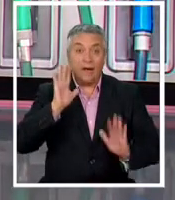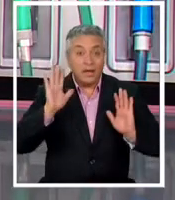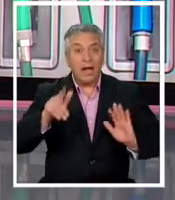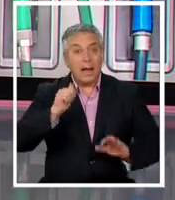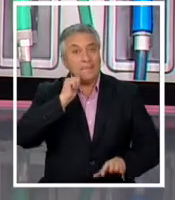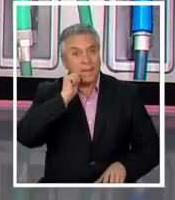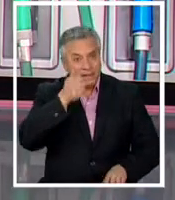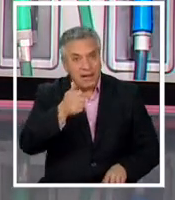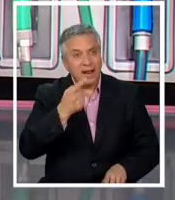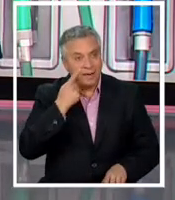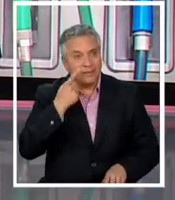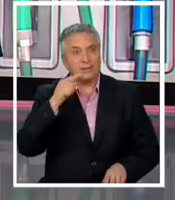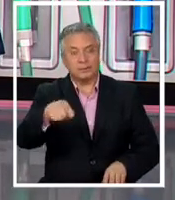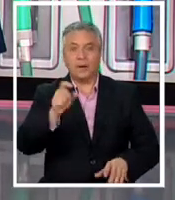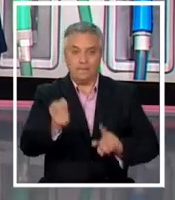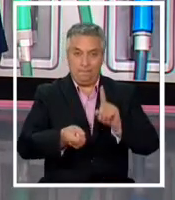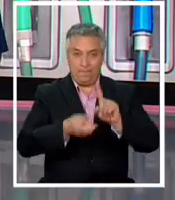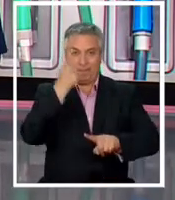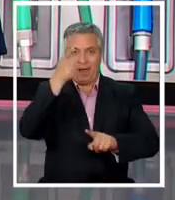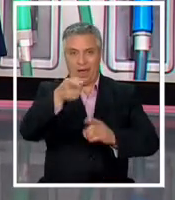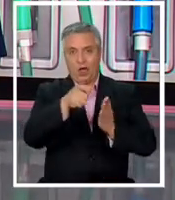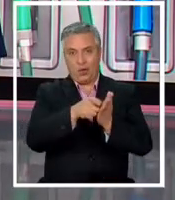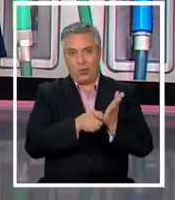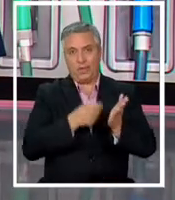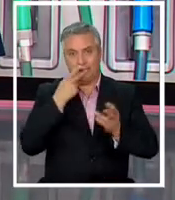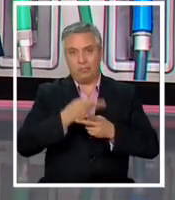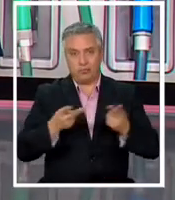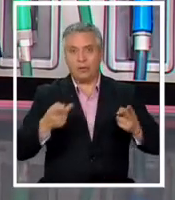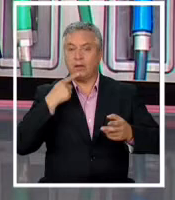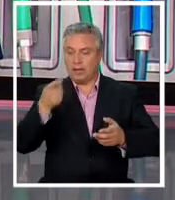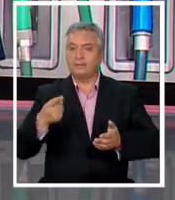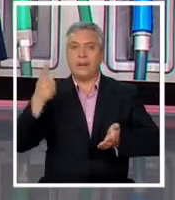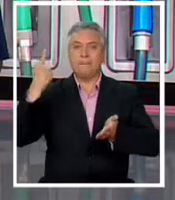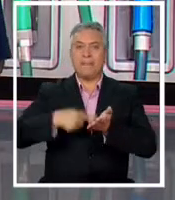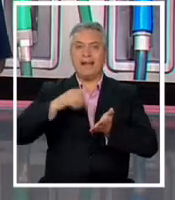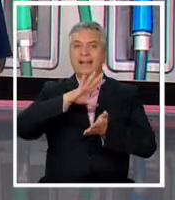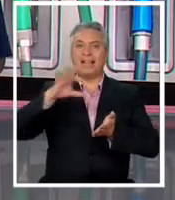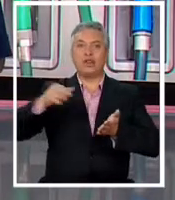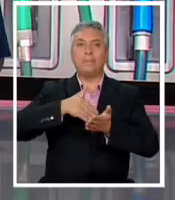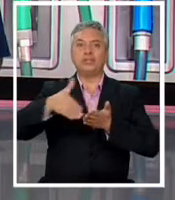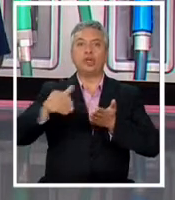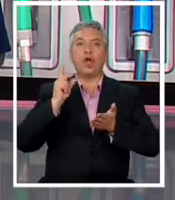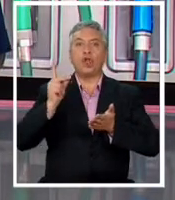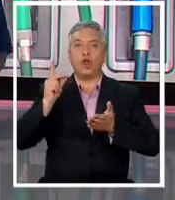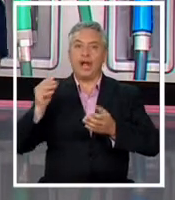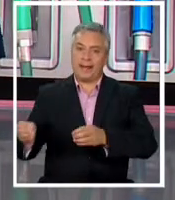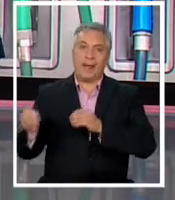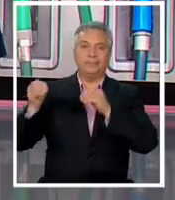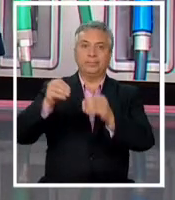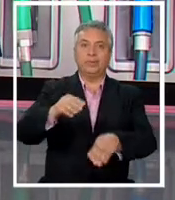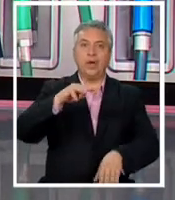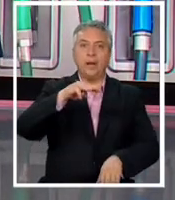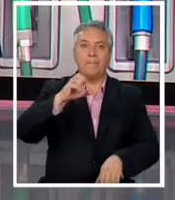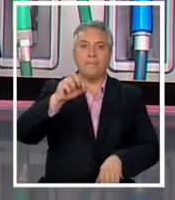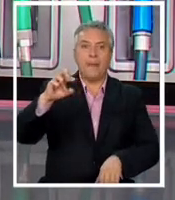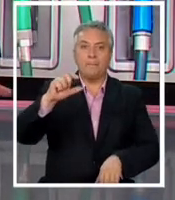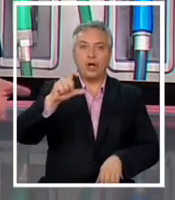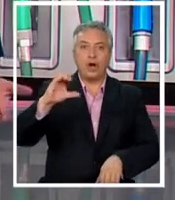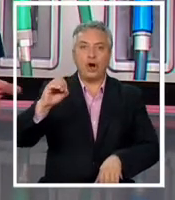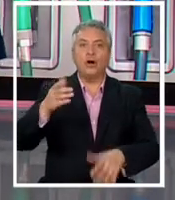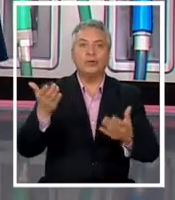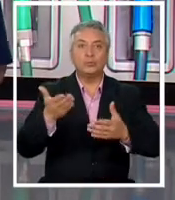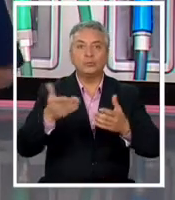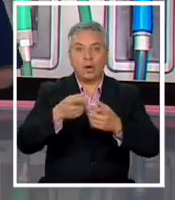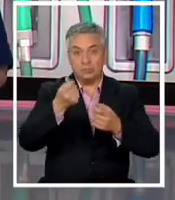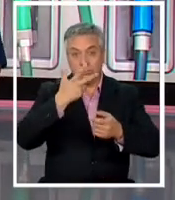en la primera cuenta pública. Anunció la inyección de 1.500 millones de dólares al MEPCO para intentar amortiguar el